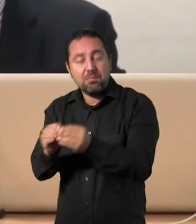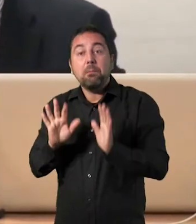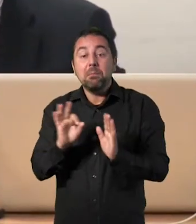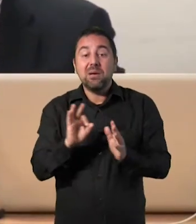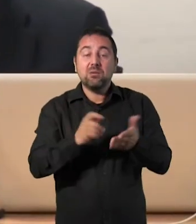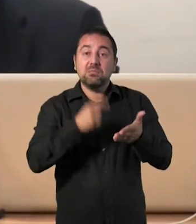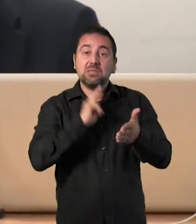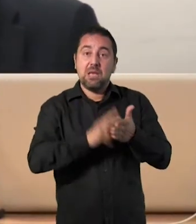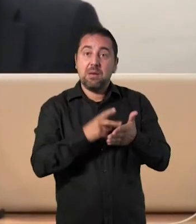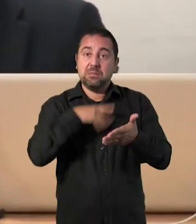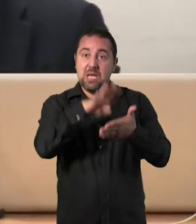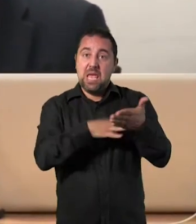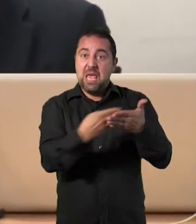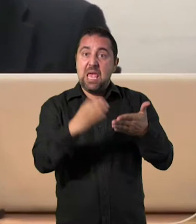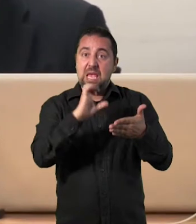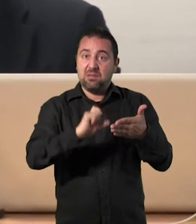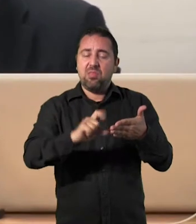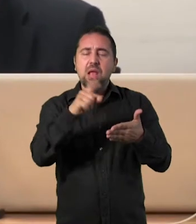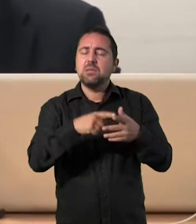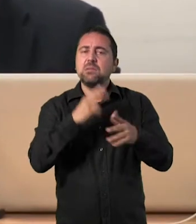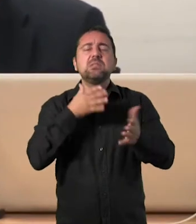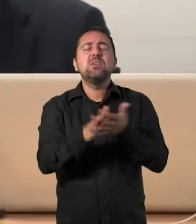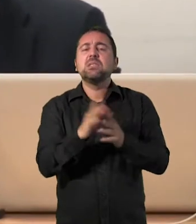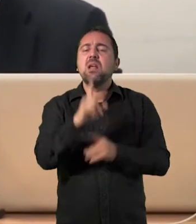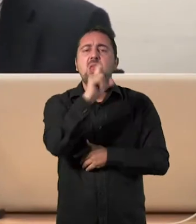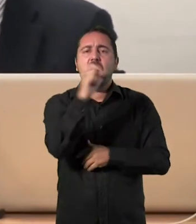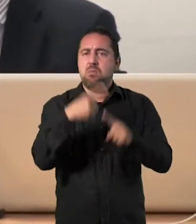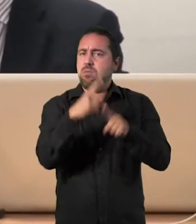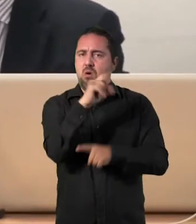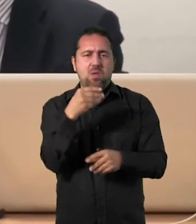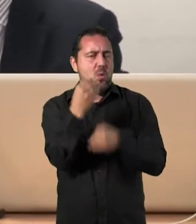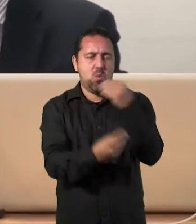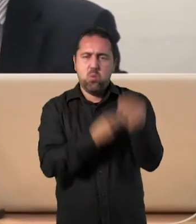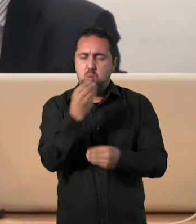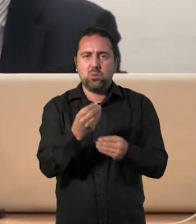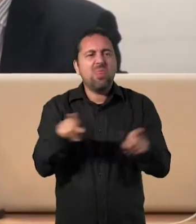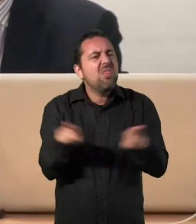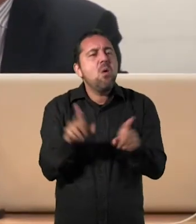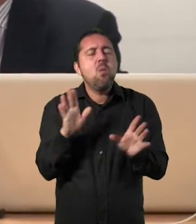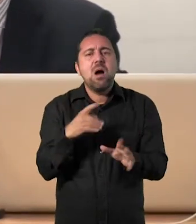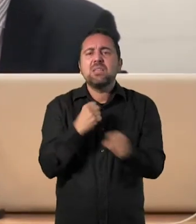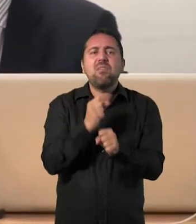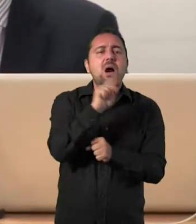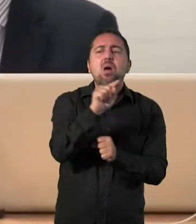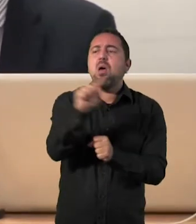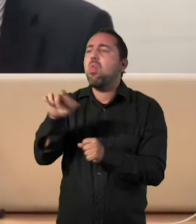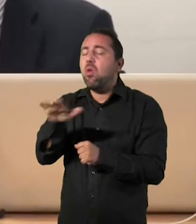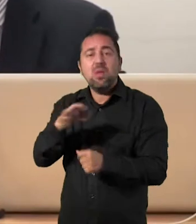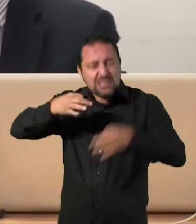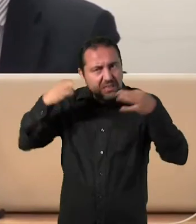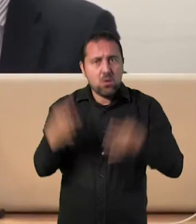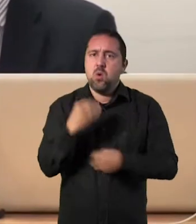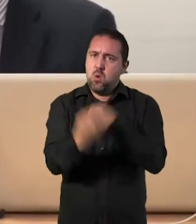Pero el Excel es un 100%. O sea, la herramienta de Excel, trabajéis donde trabajéis, la vais a utilizar